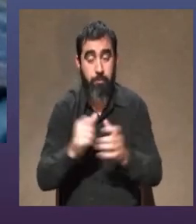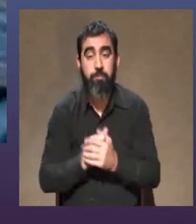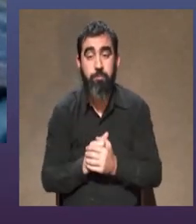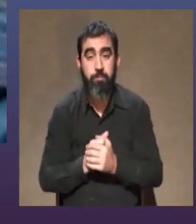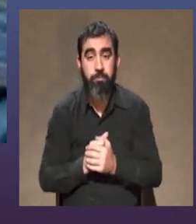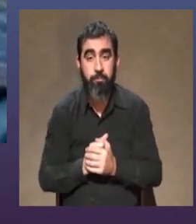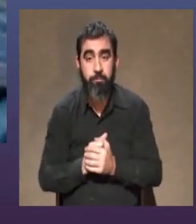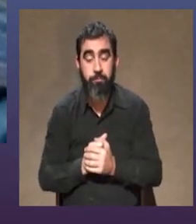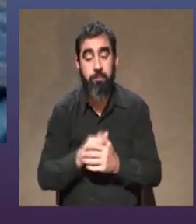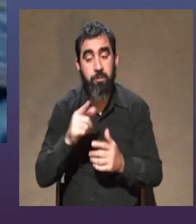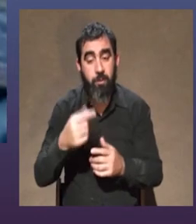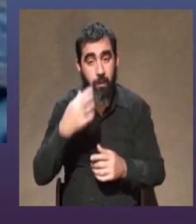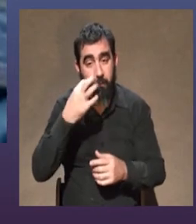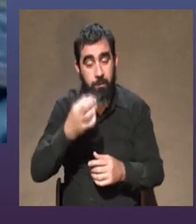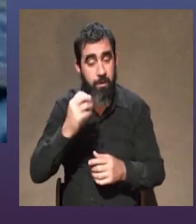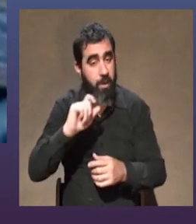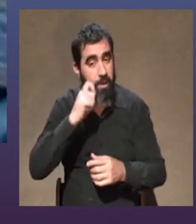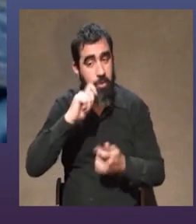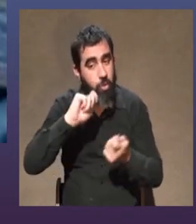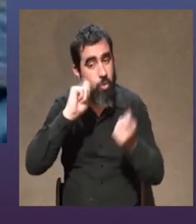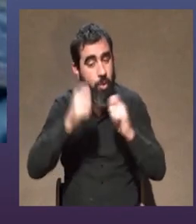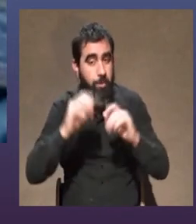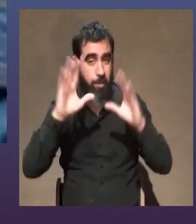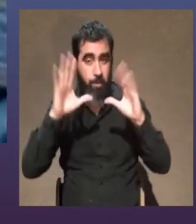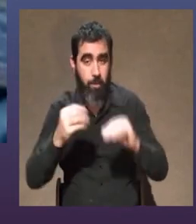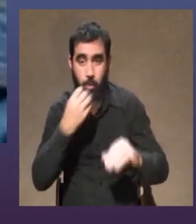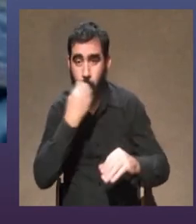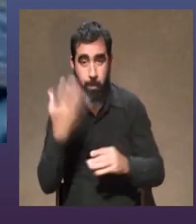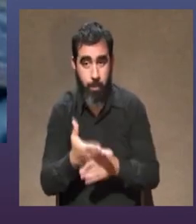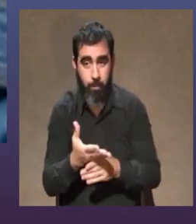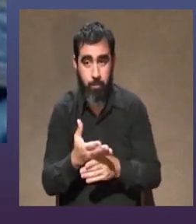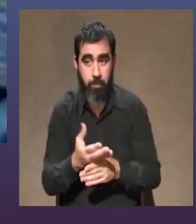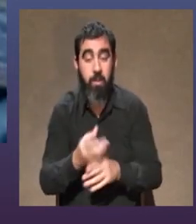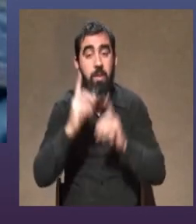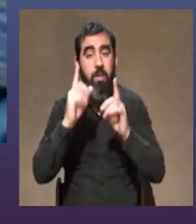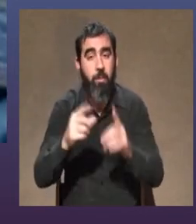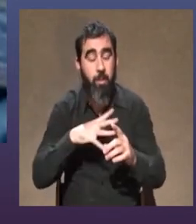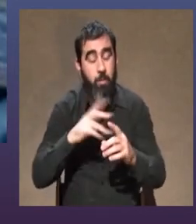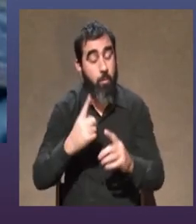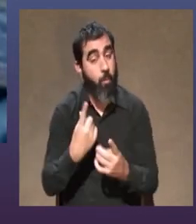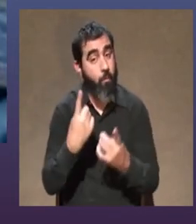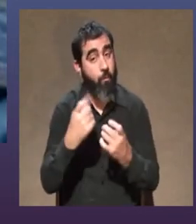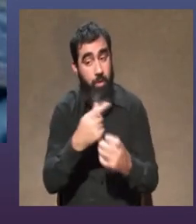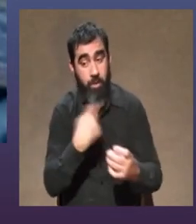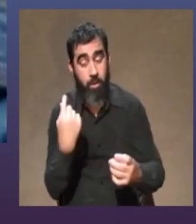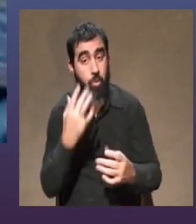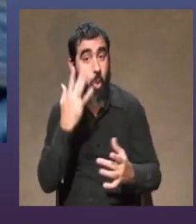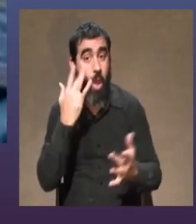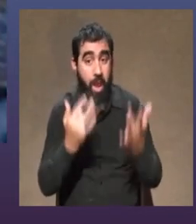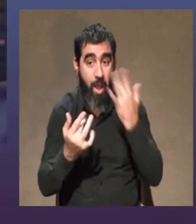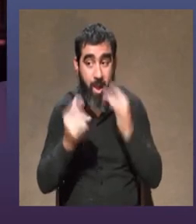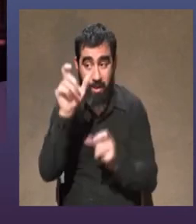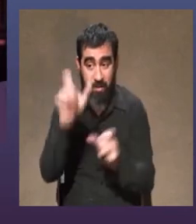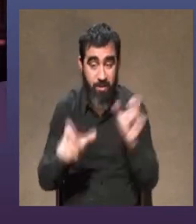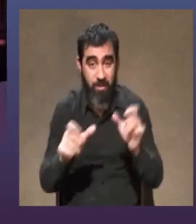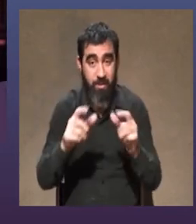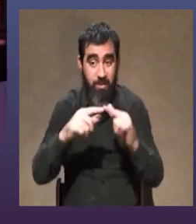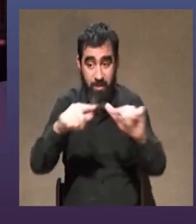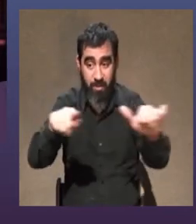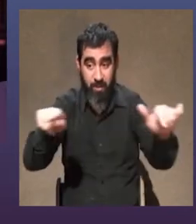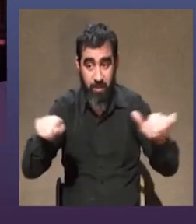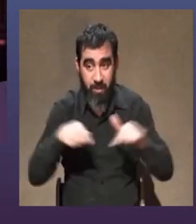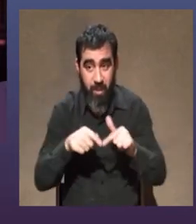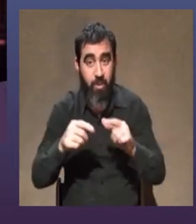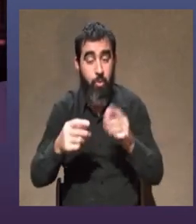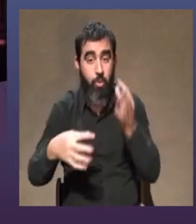que sea un enriquecimiento por eso totalmente además este nos pegó fuerte a nosotros artistas del escenario de los teatros